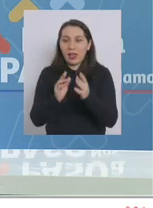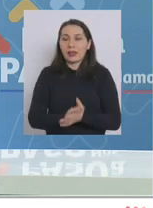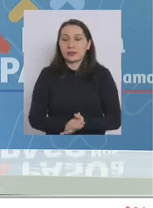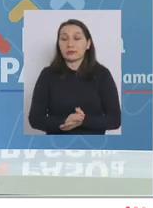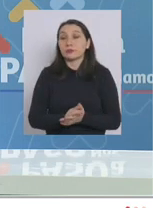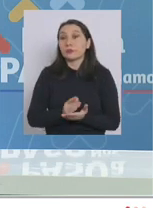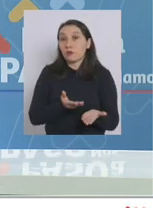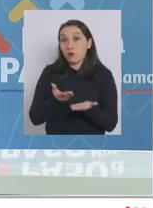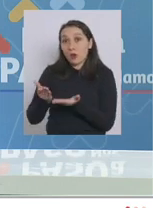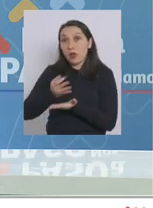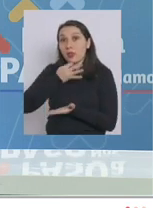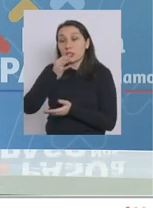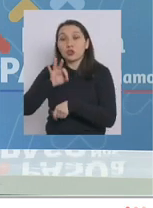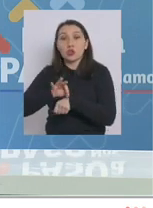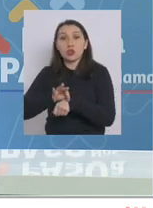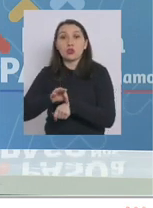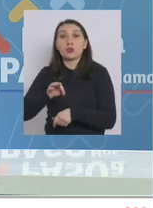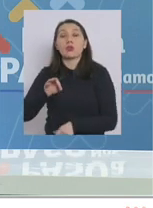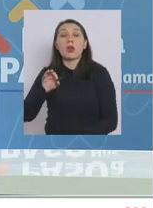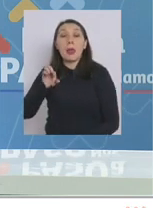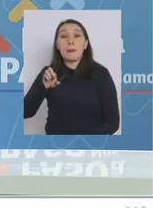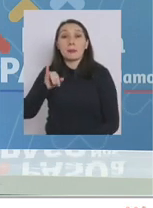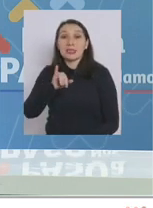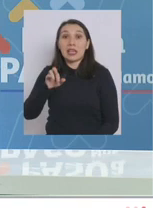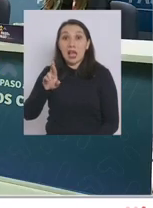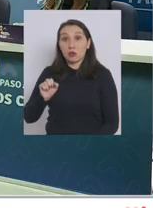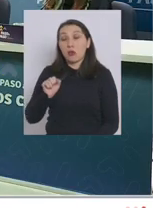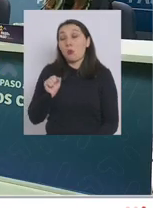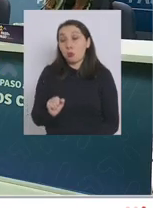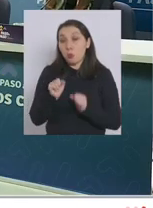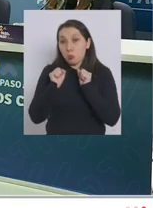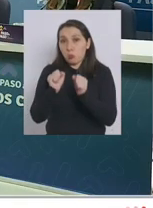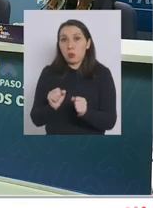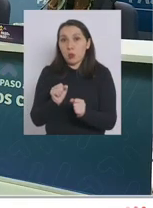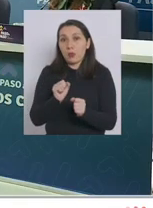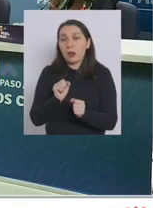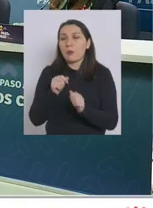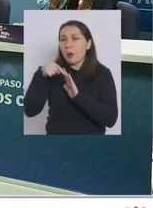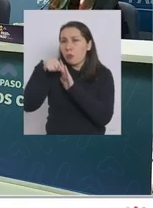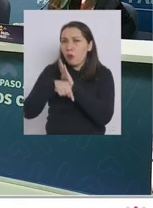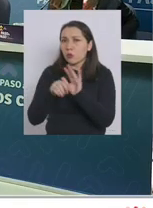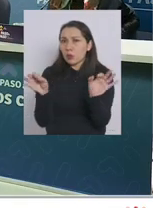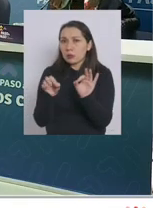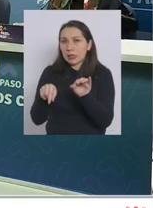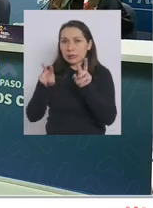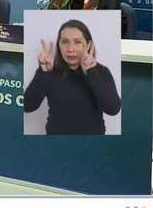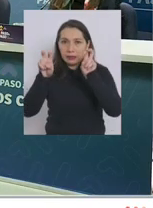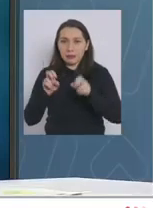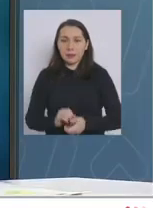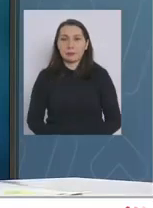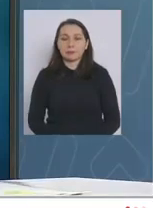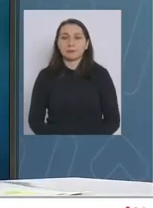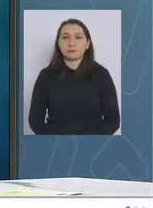darle la palabra a la doctora Alejandra Pizarro que se encuentra aquí para que profundice en este tema.